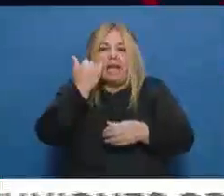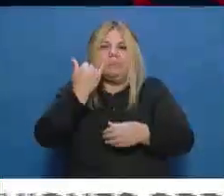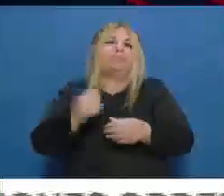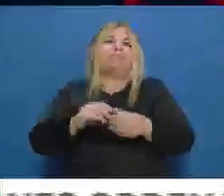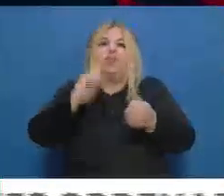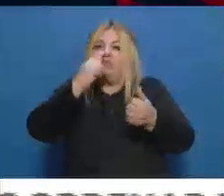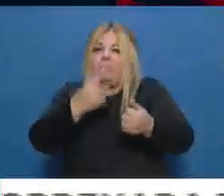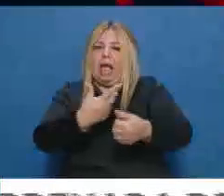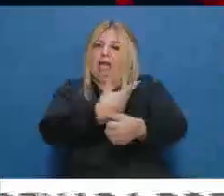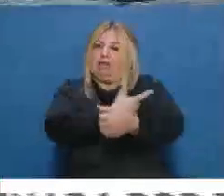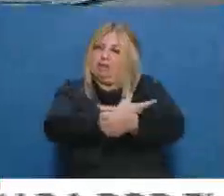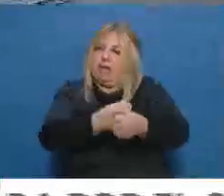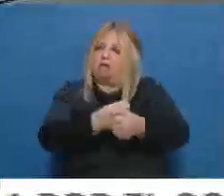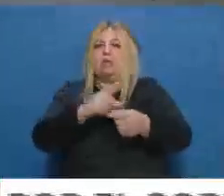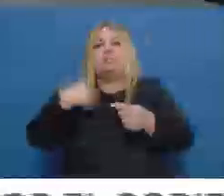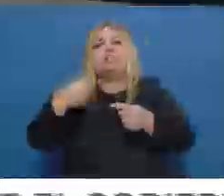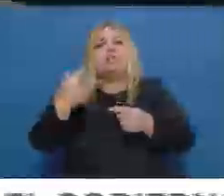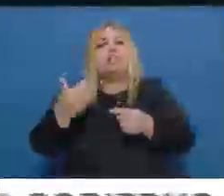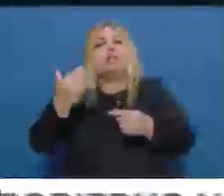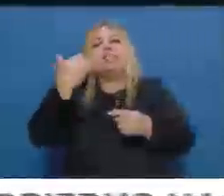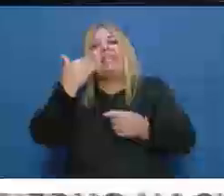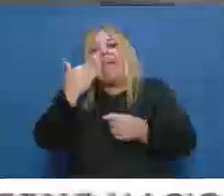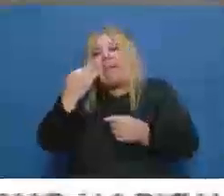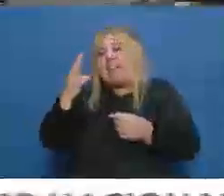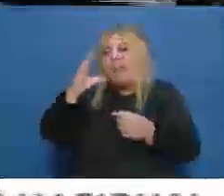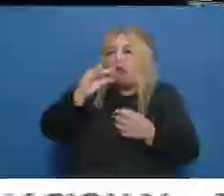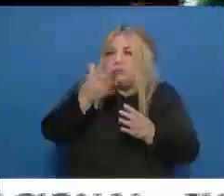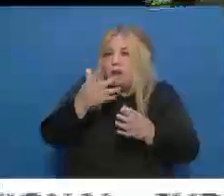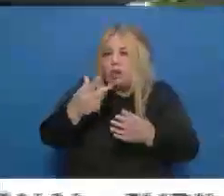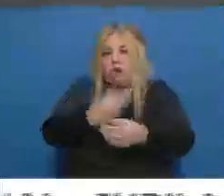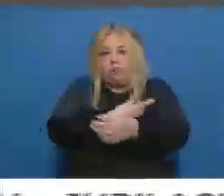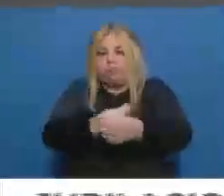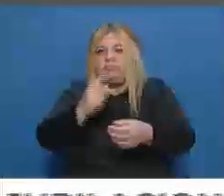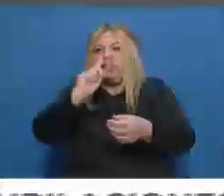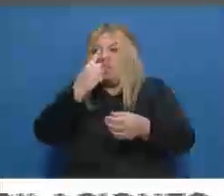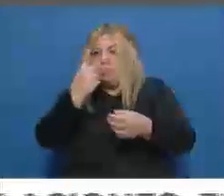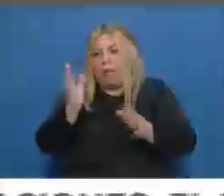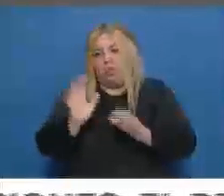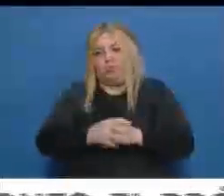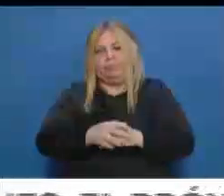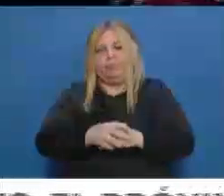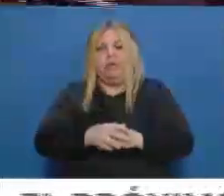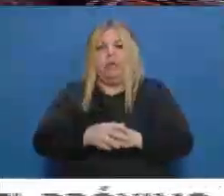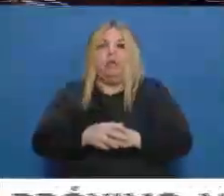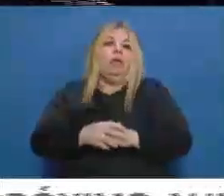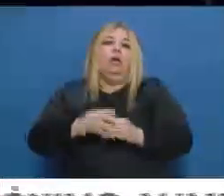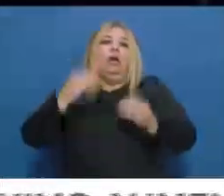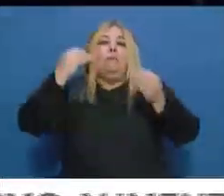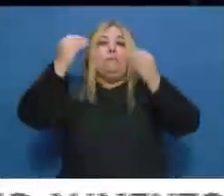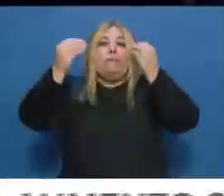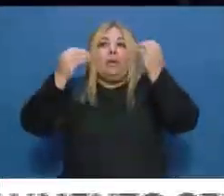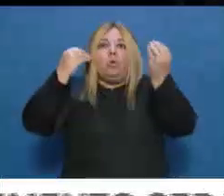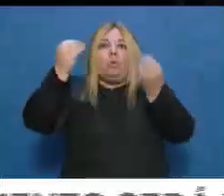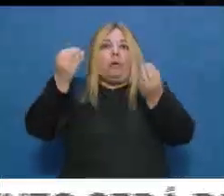generalmente en la tarde-noche. Desde el sindicato también informaron que causa preocupación el hecho de que no se pueda evitar